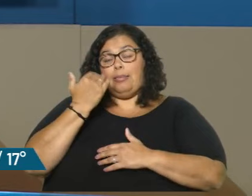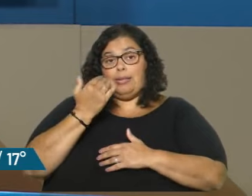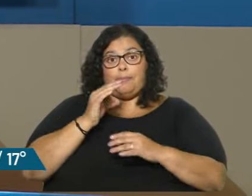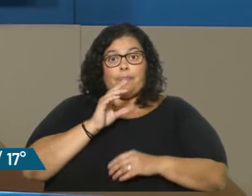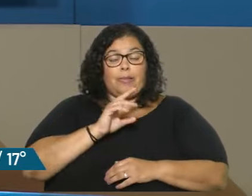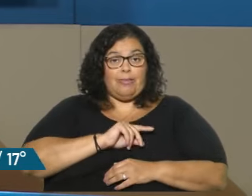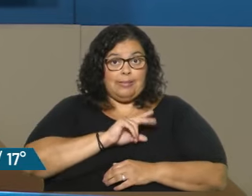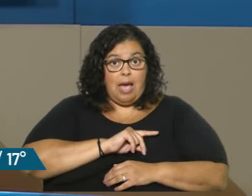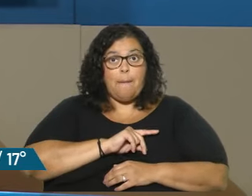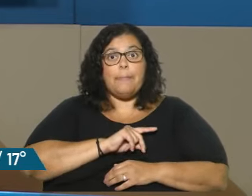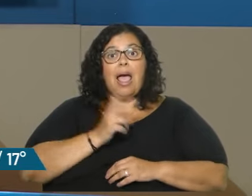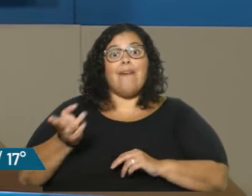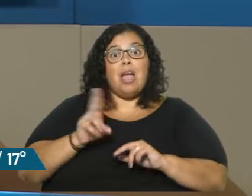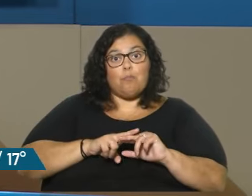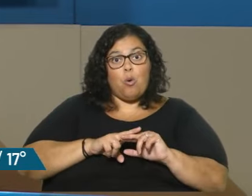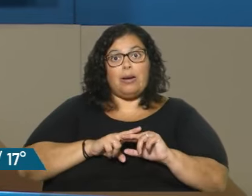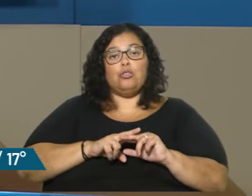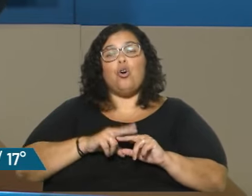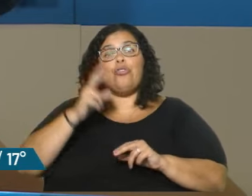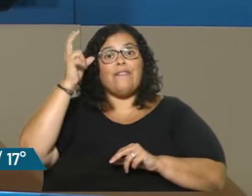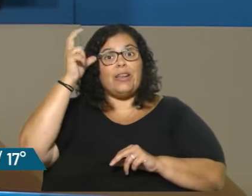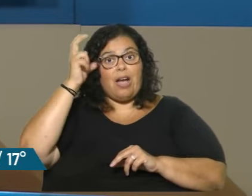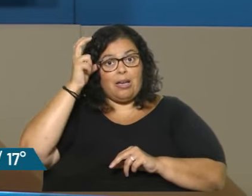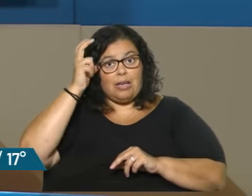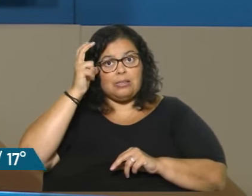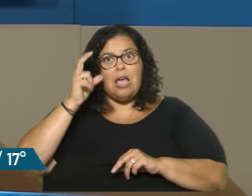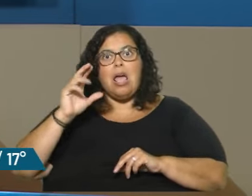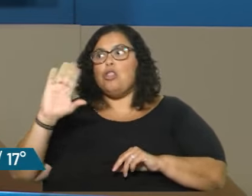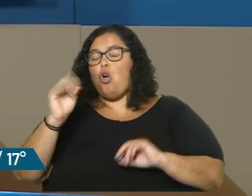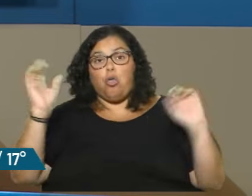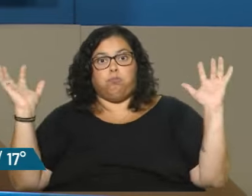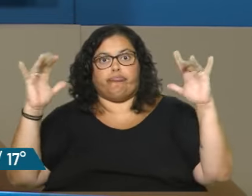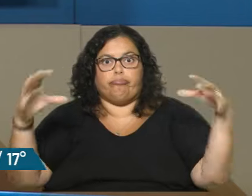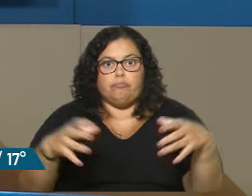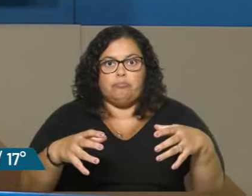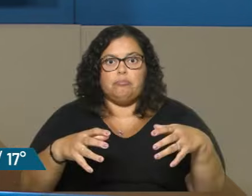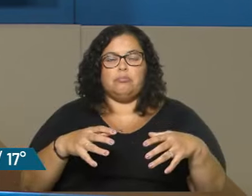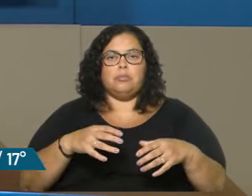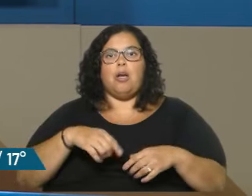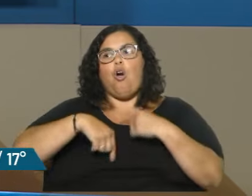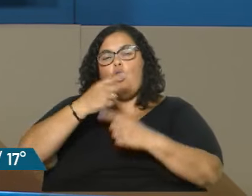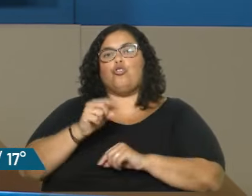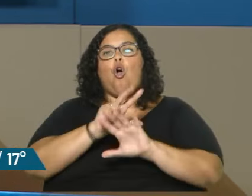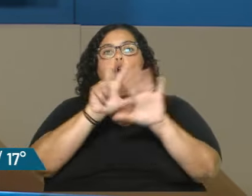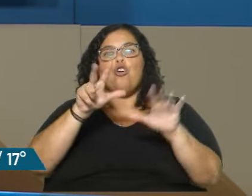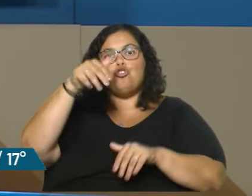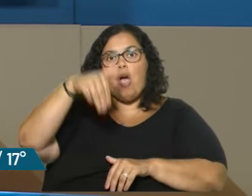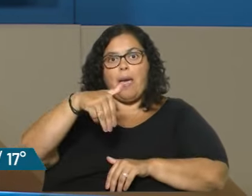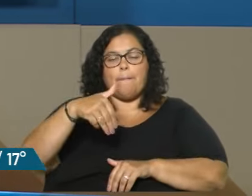el año anterior había falleció el doctor Vázquez y estaban todos aglomerados el 18 de julio. El 8 de marzo también